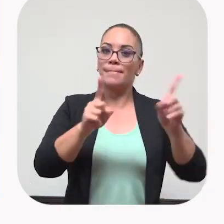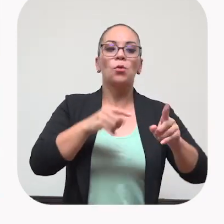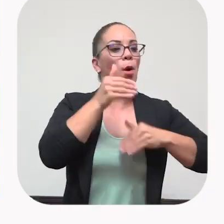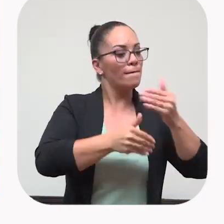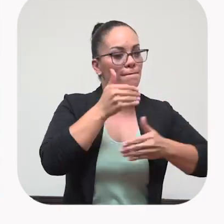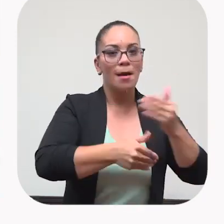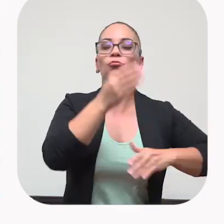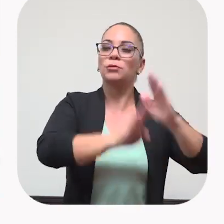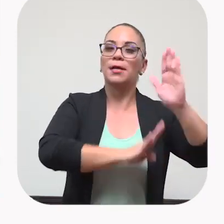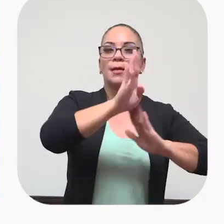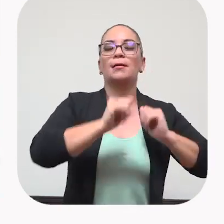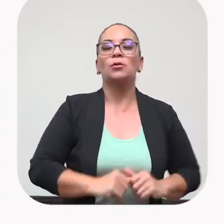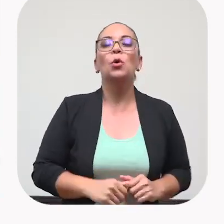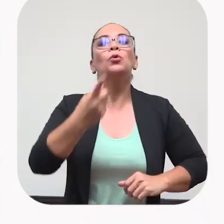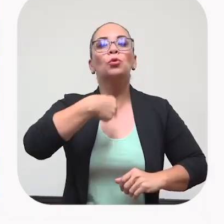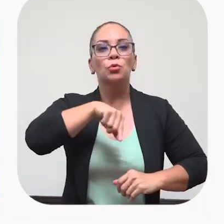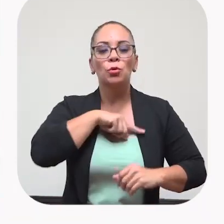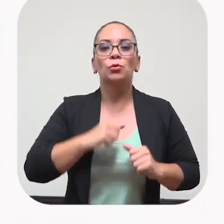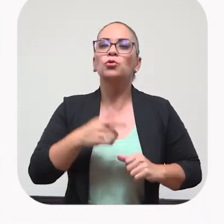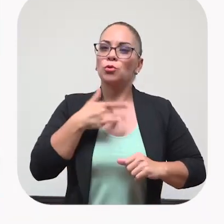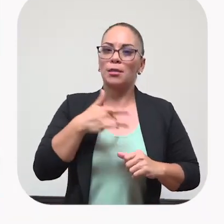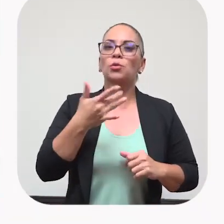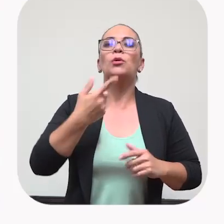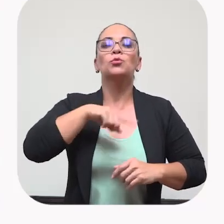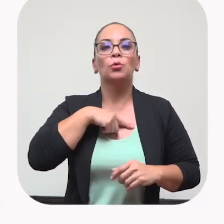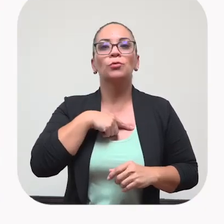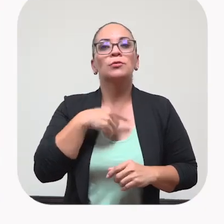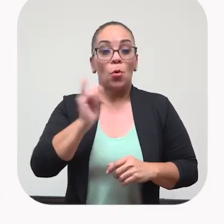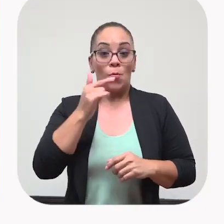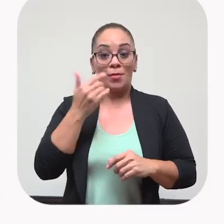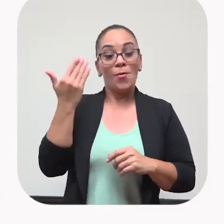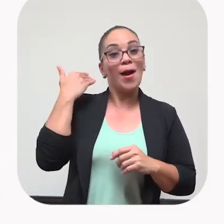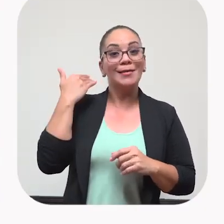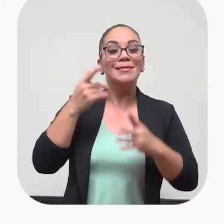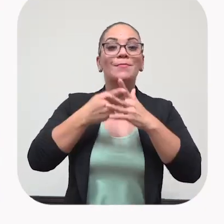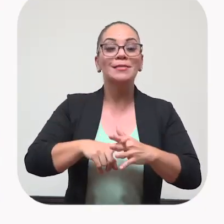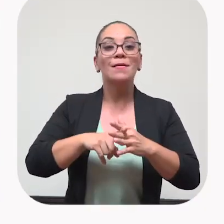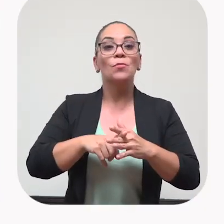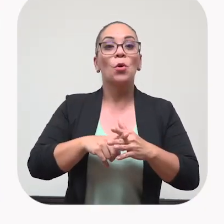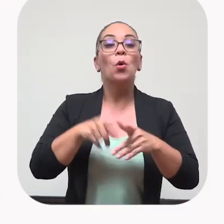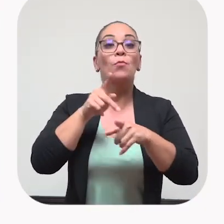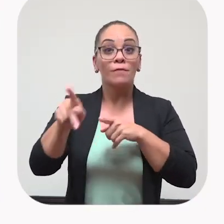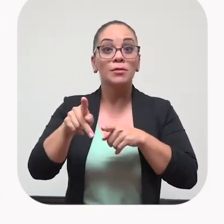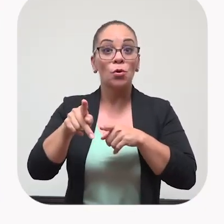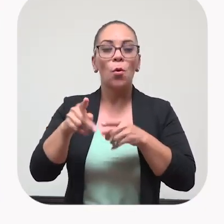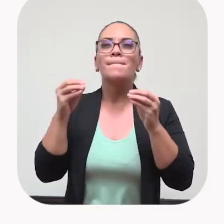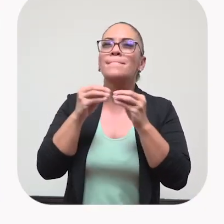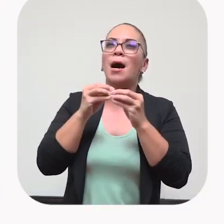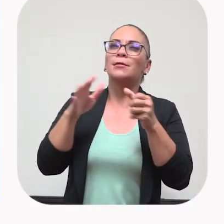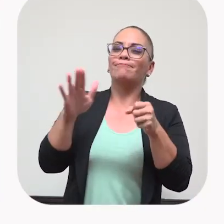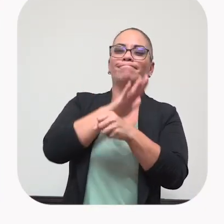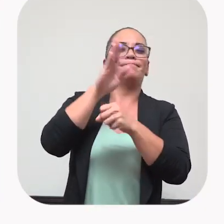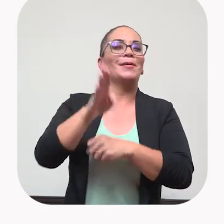pero ahí vamos saliendo adelante. Y nosotros, yo siento que nosotros tenemos, como se dijo al principio, la profesión más